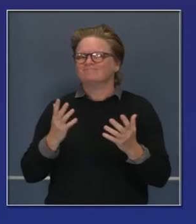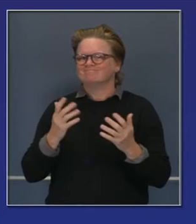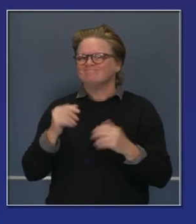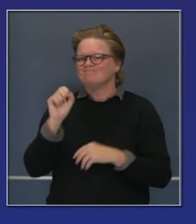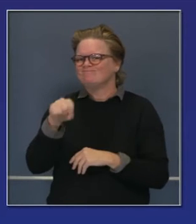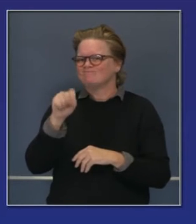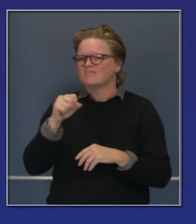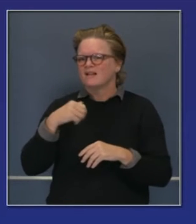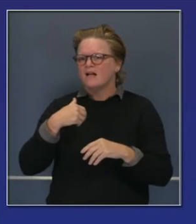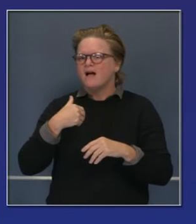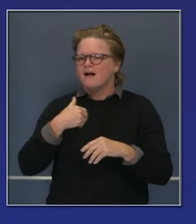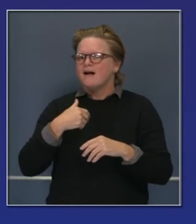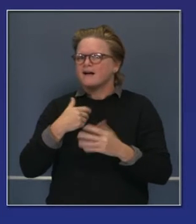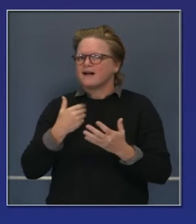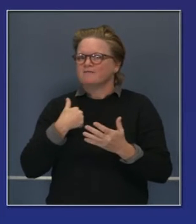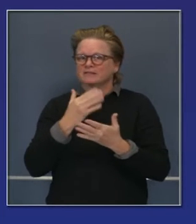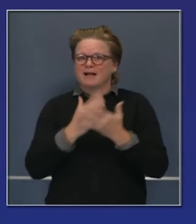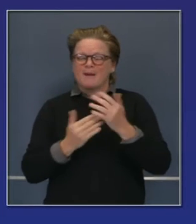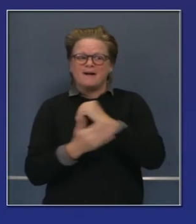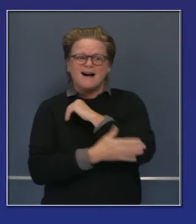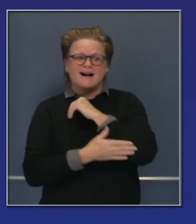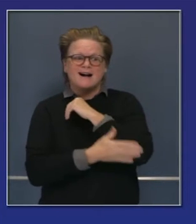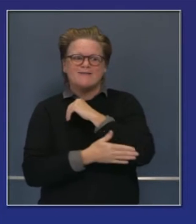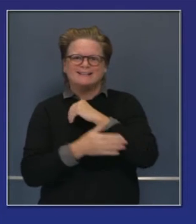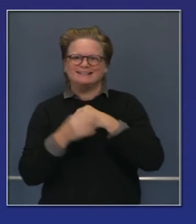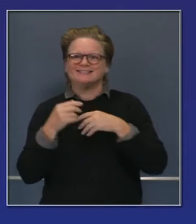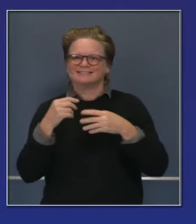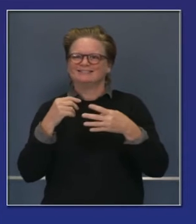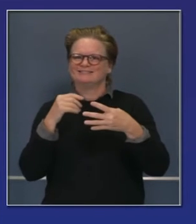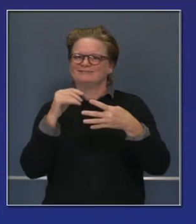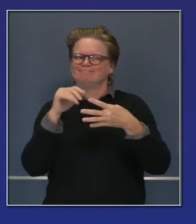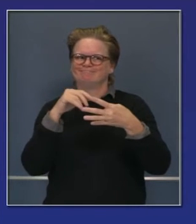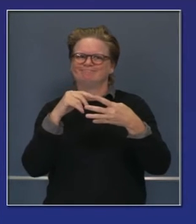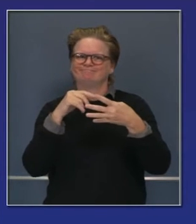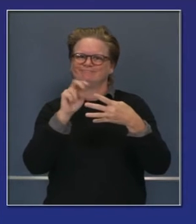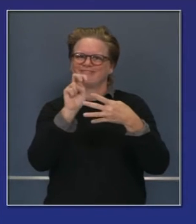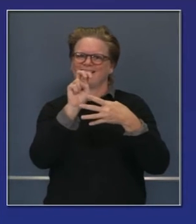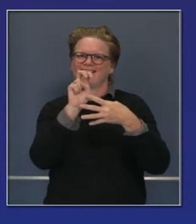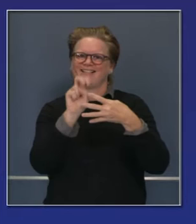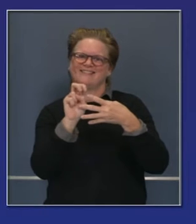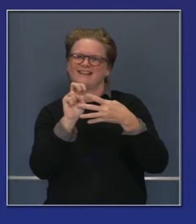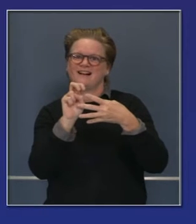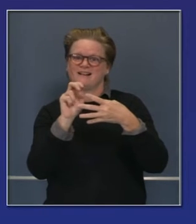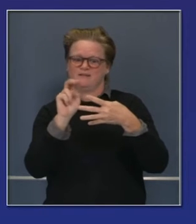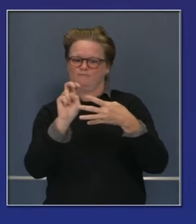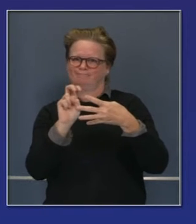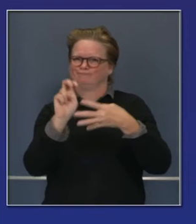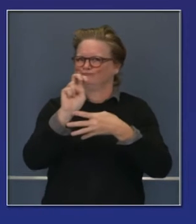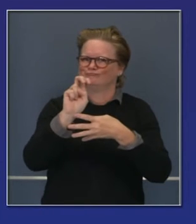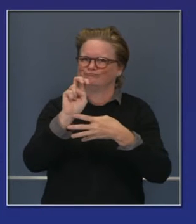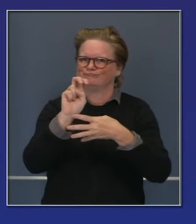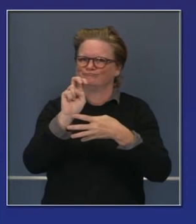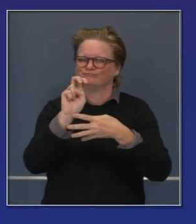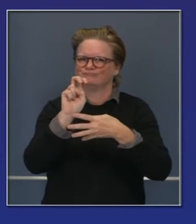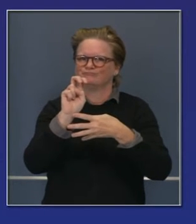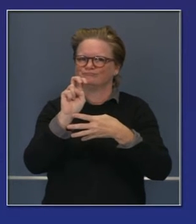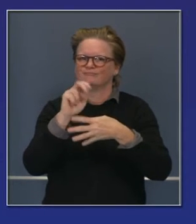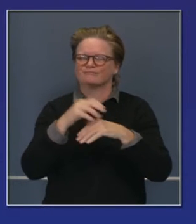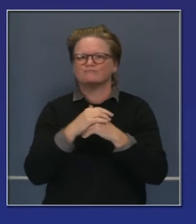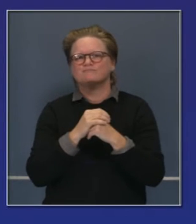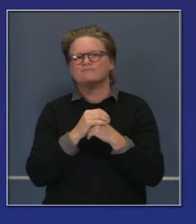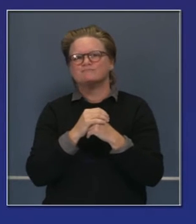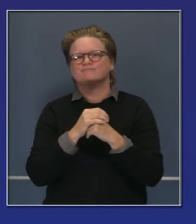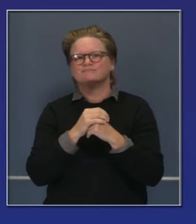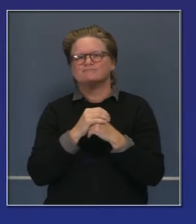adelante, no hacia atrás. Y es precisamente por eso que diseñamos este sistema como lo hicimos. Para ser más